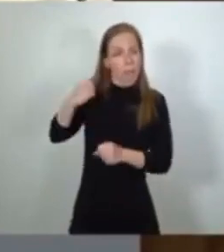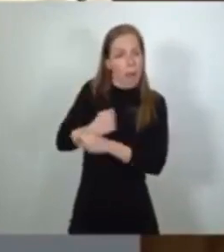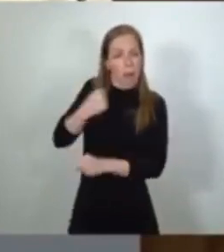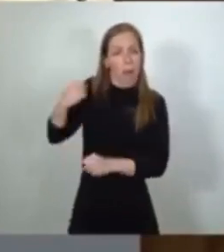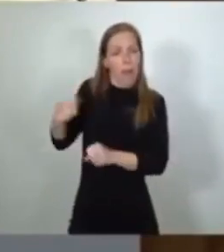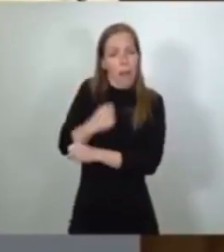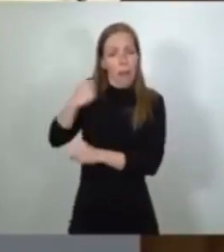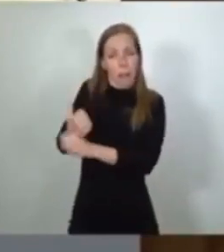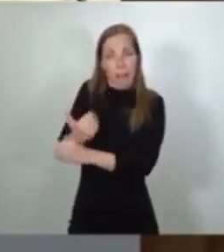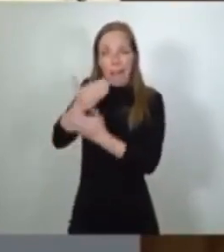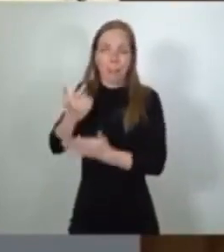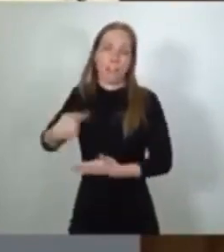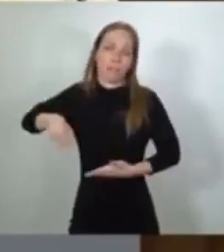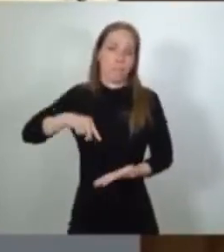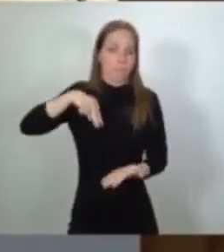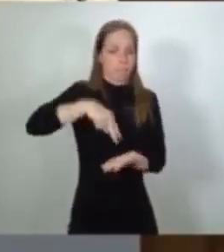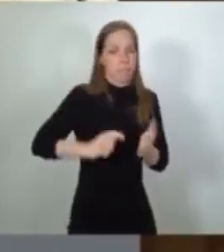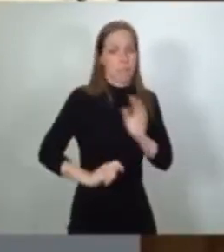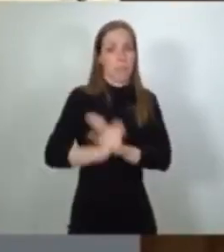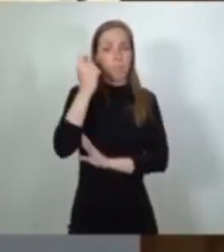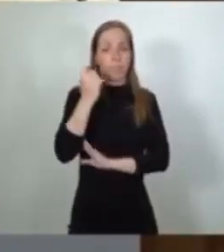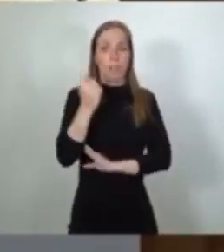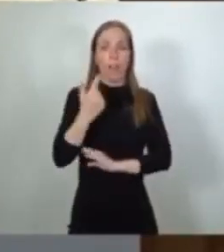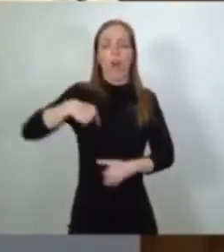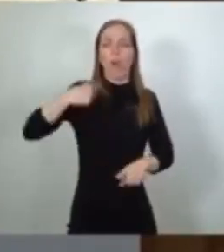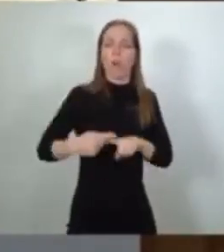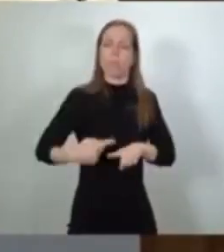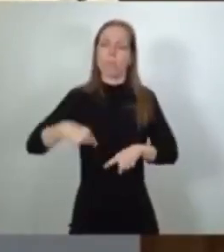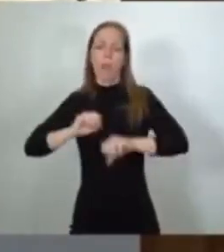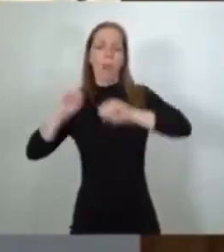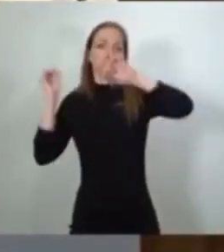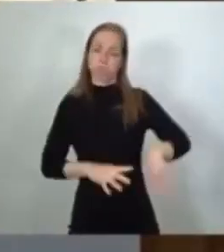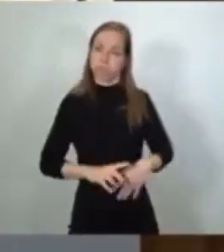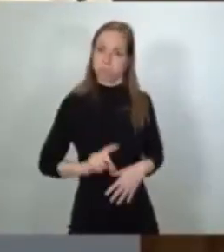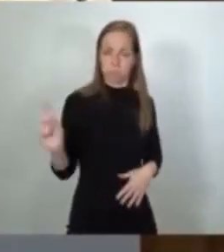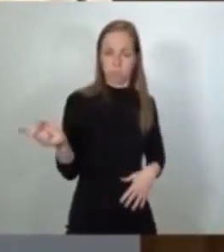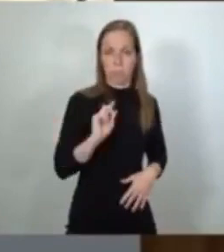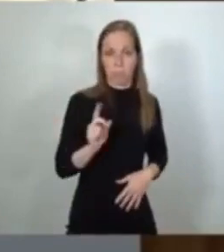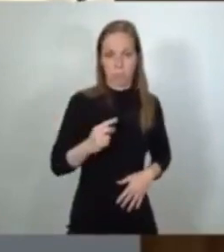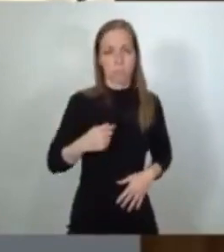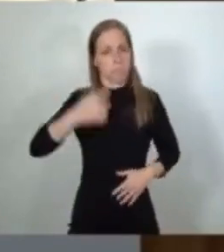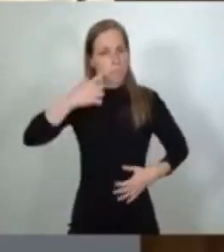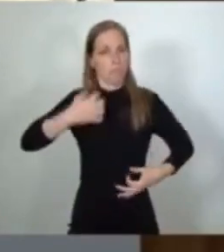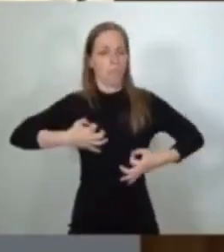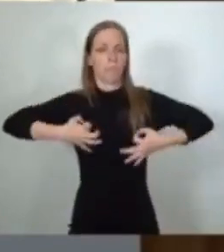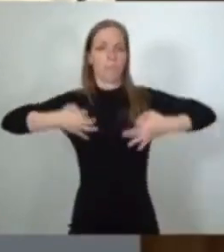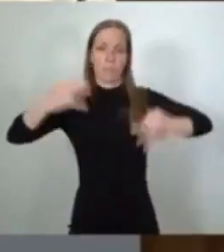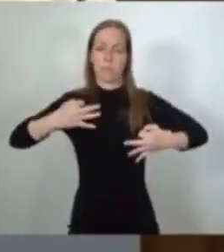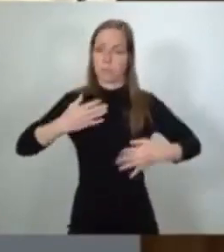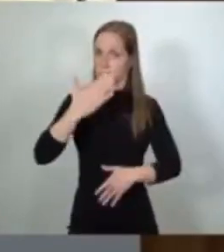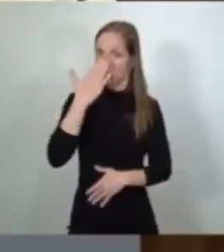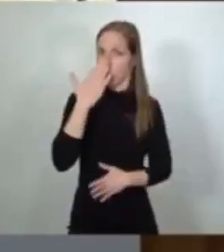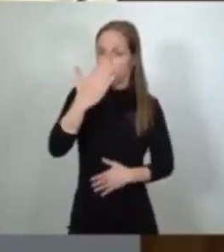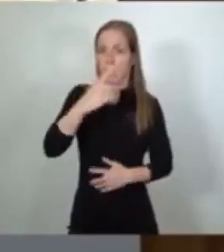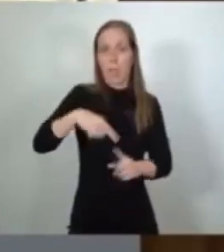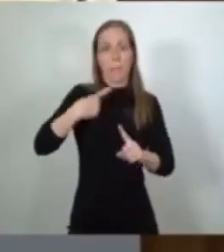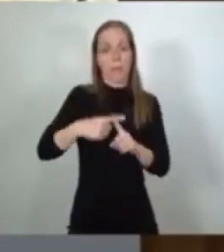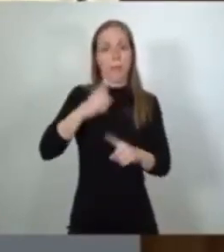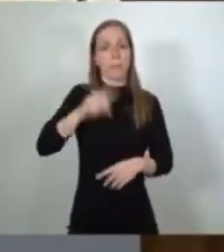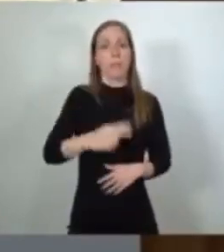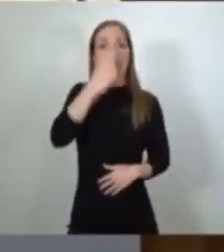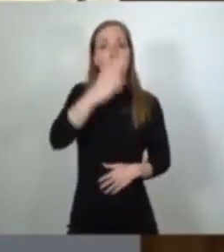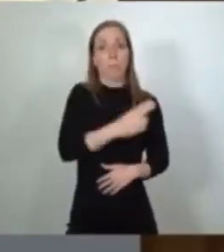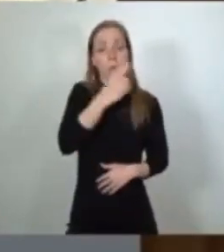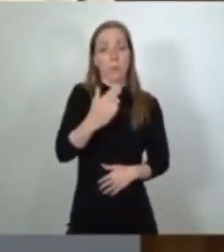sin renunciar a nuestros propósitos, con la firmeza, la honestidad y el compromiso que aprendimos de nuestras